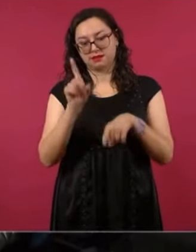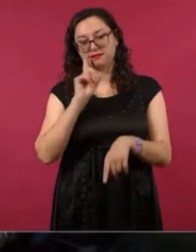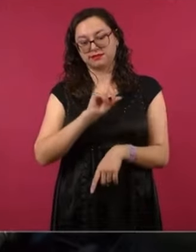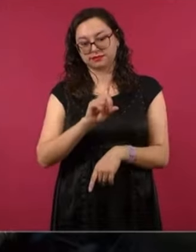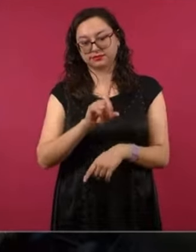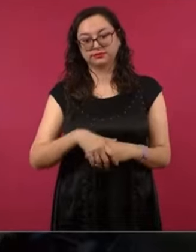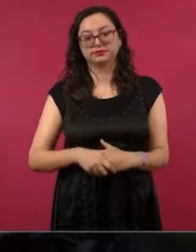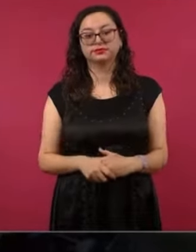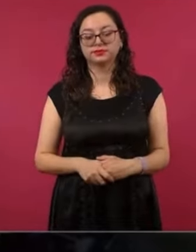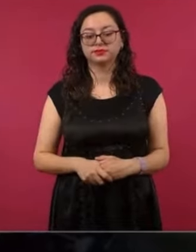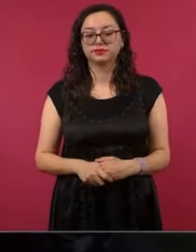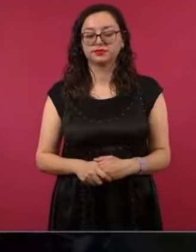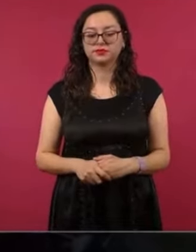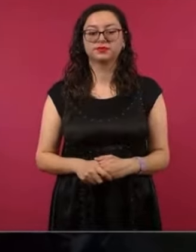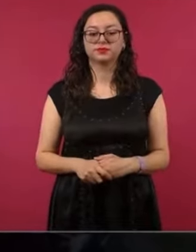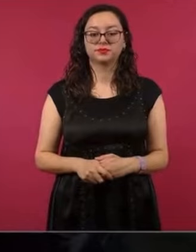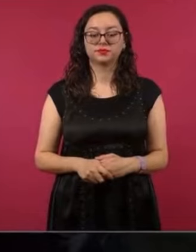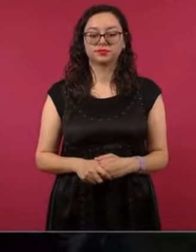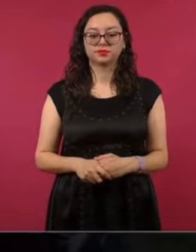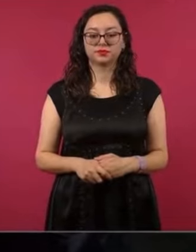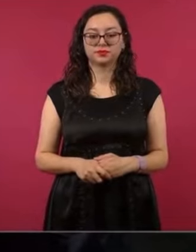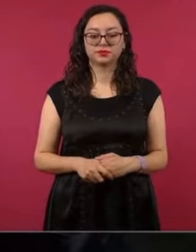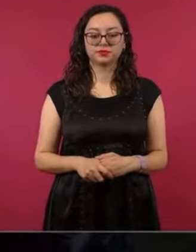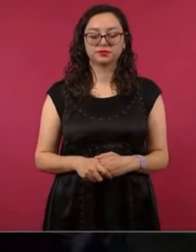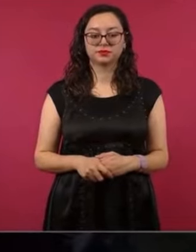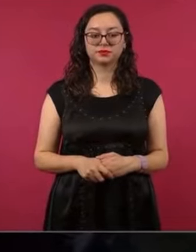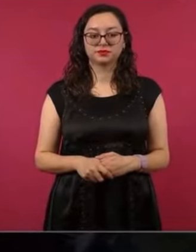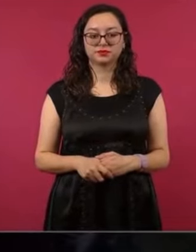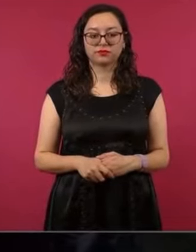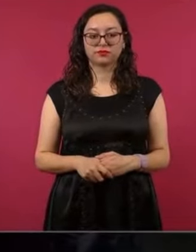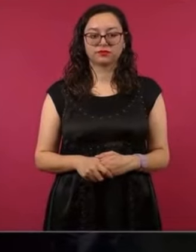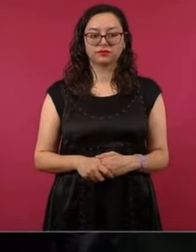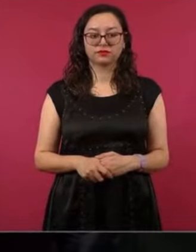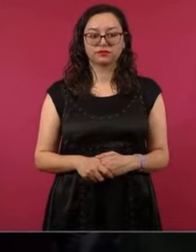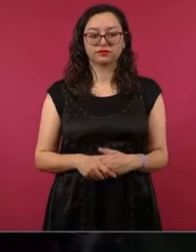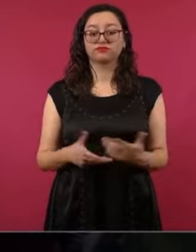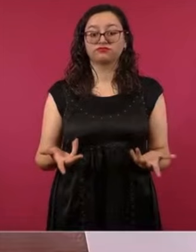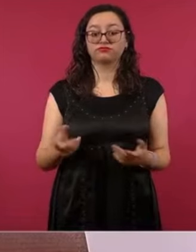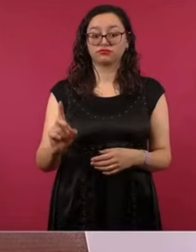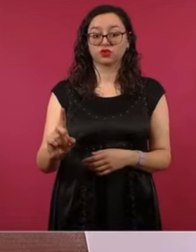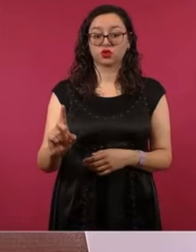ganó el domingo